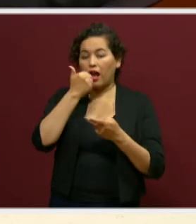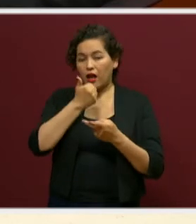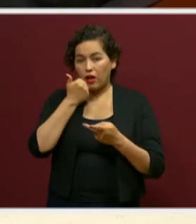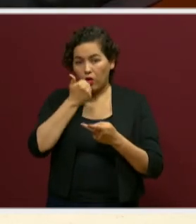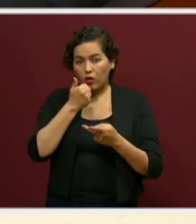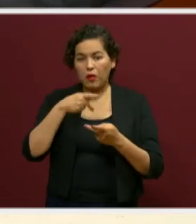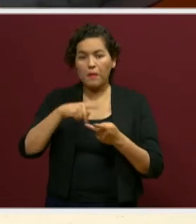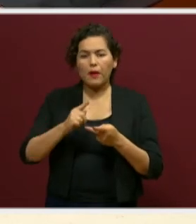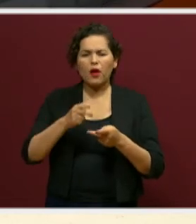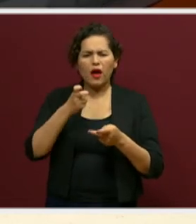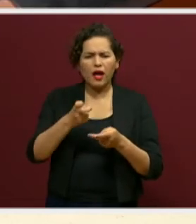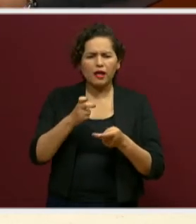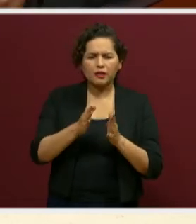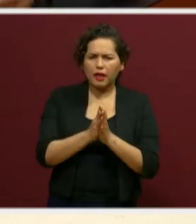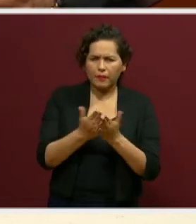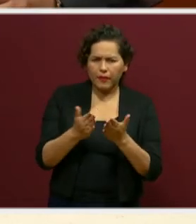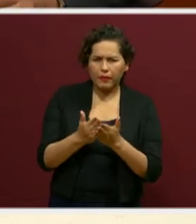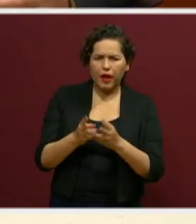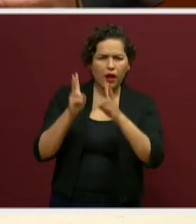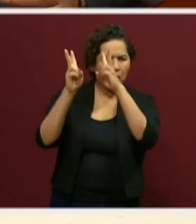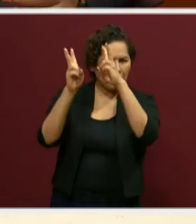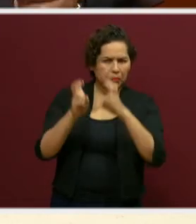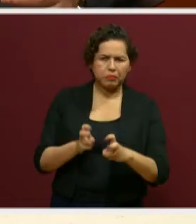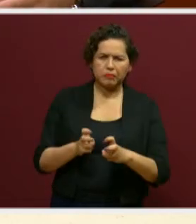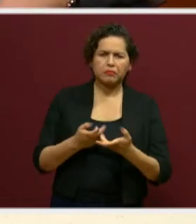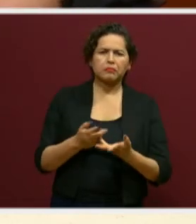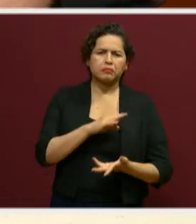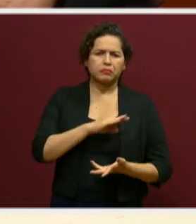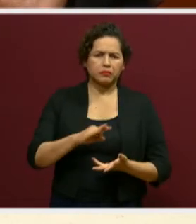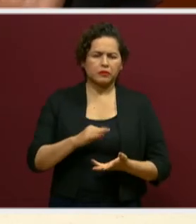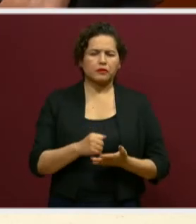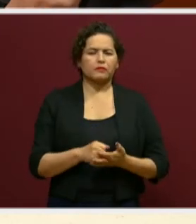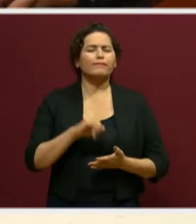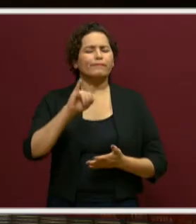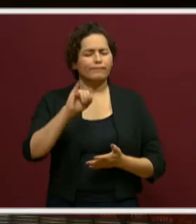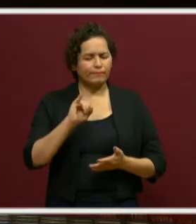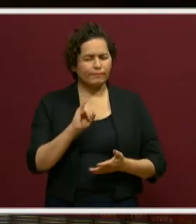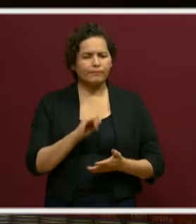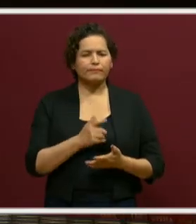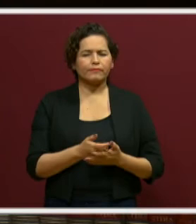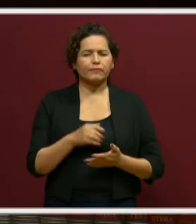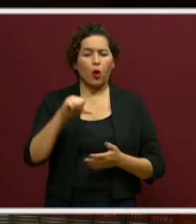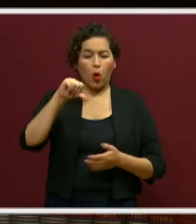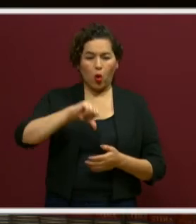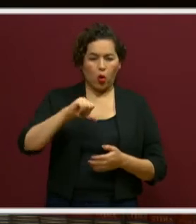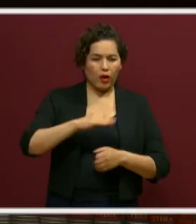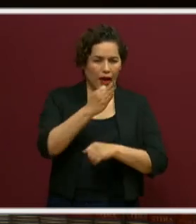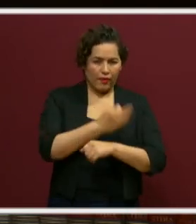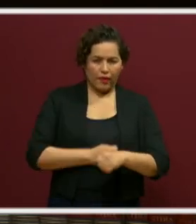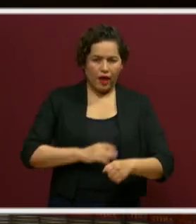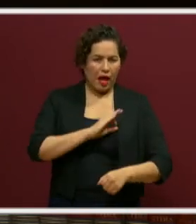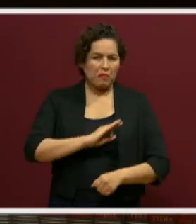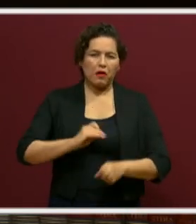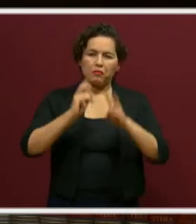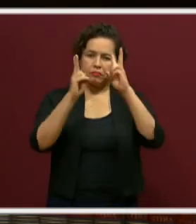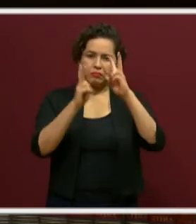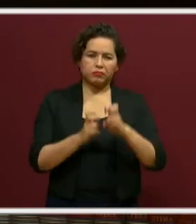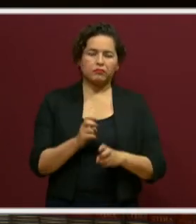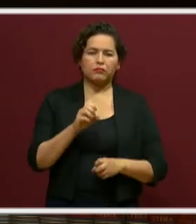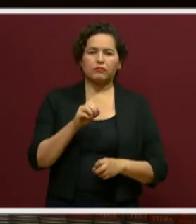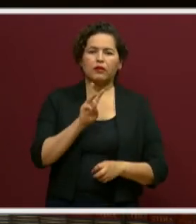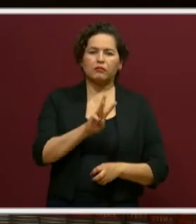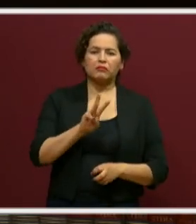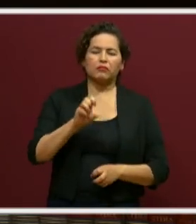este documento se puede consultar, ¿verdad? Sí. Este documento se puede consultar a partir de hoy por la tarde en la página de la Secretaría.